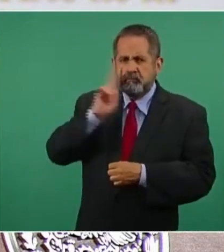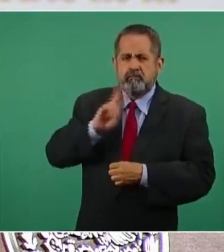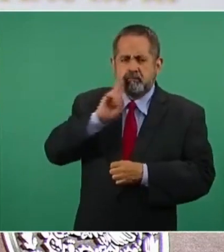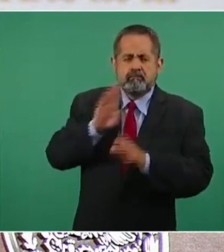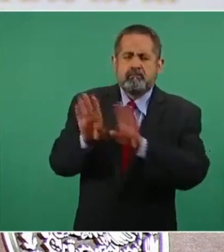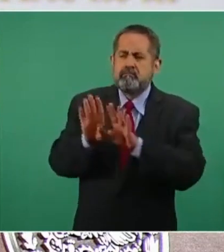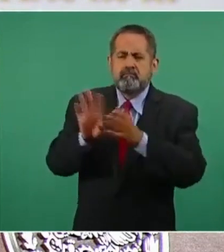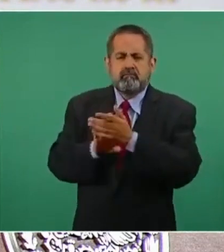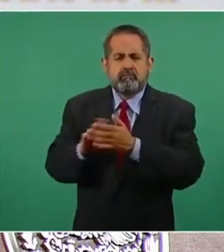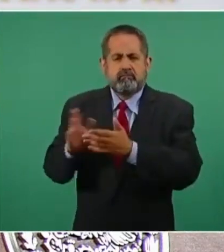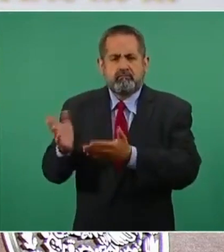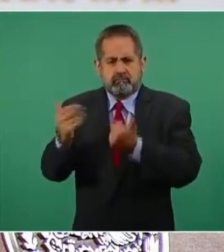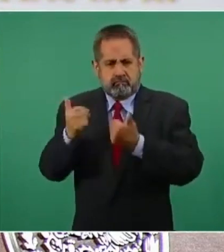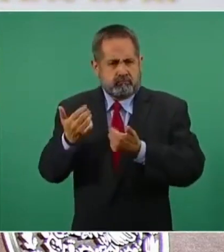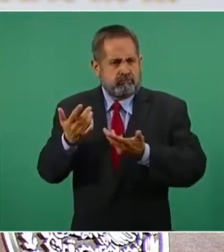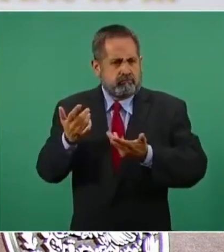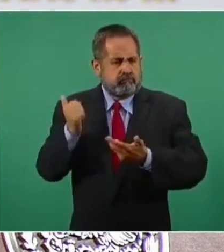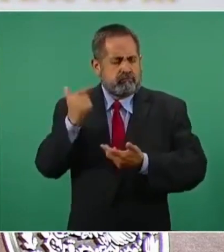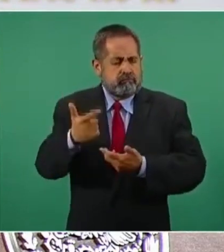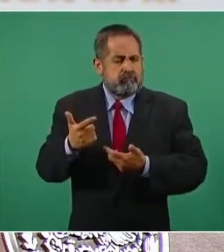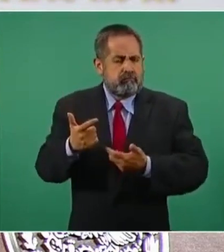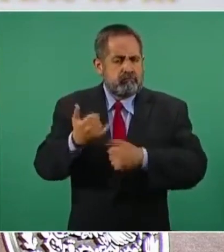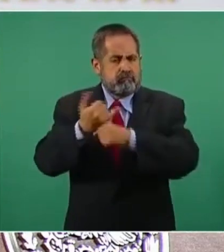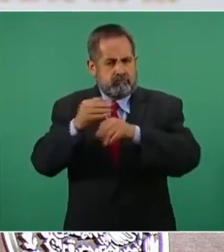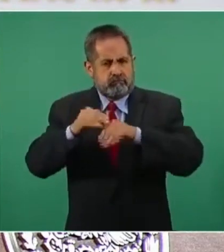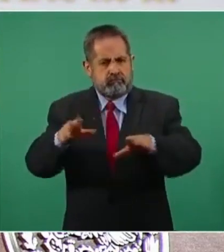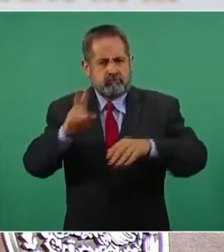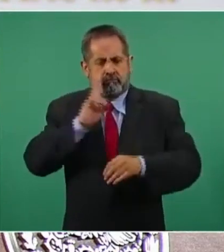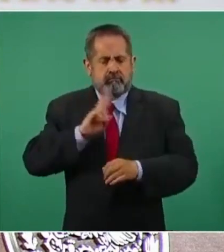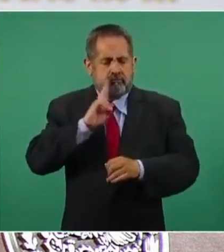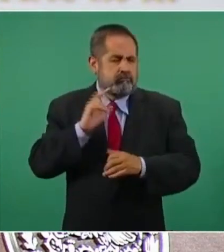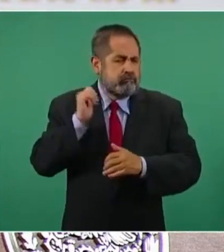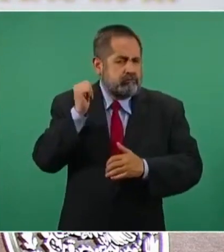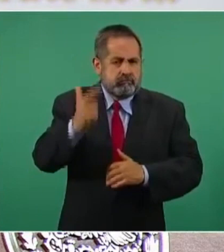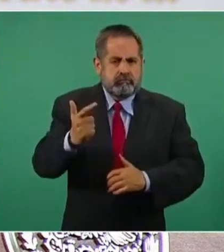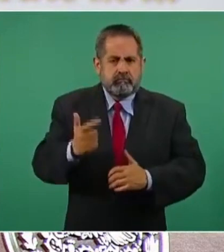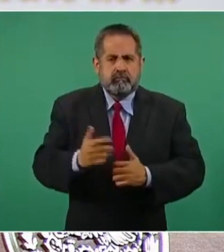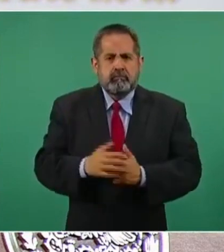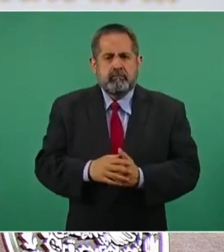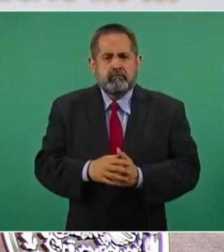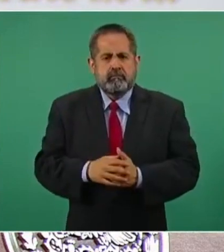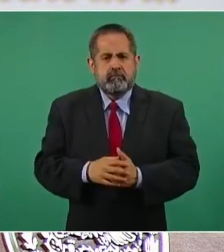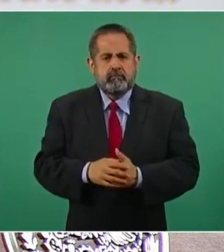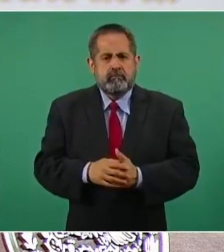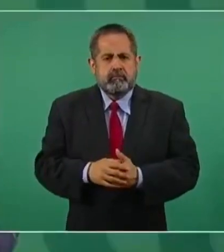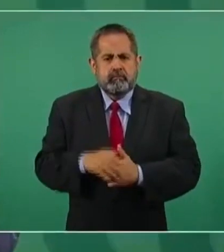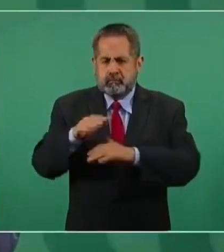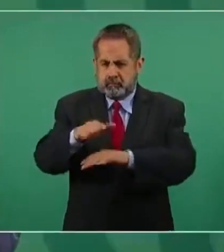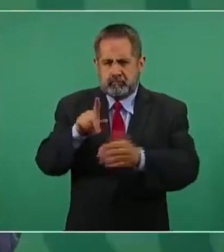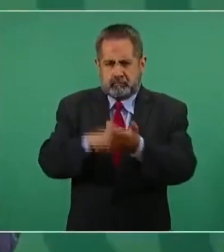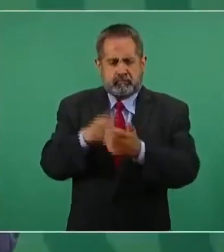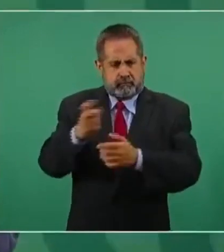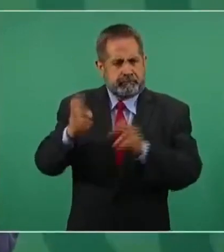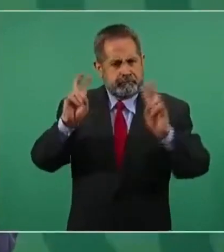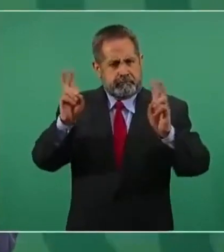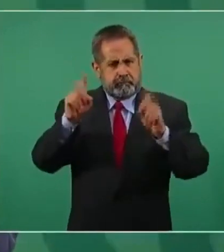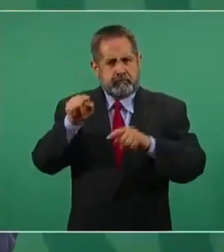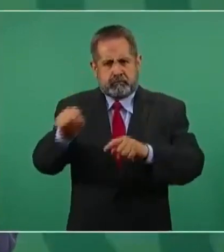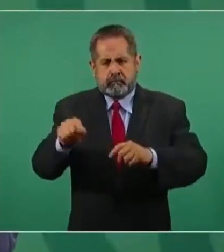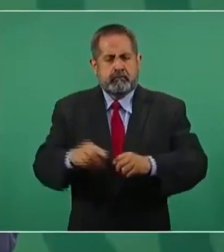forma de que ya den un informe sobre este caso.